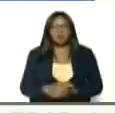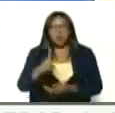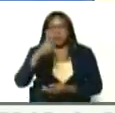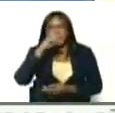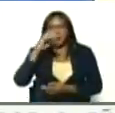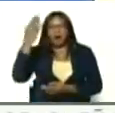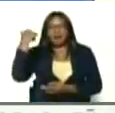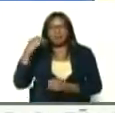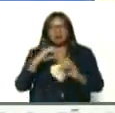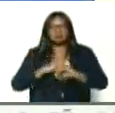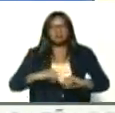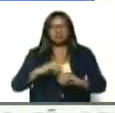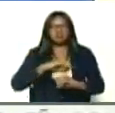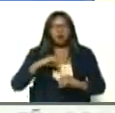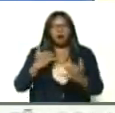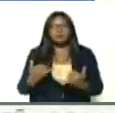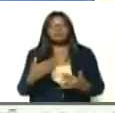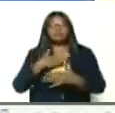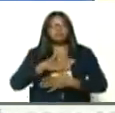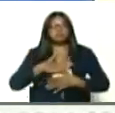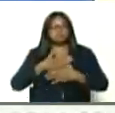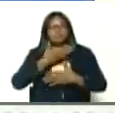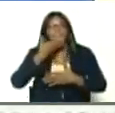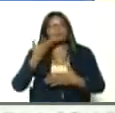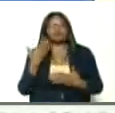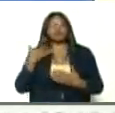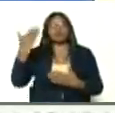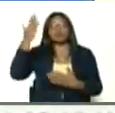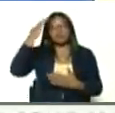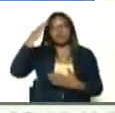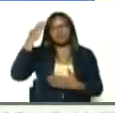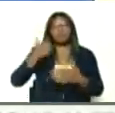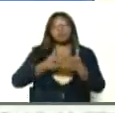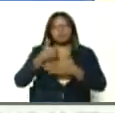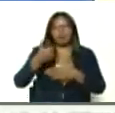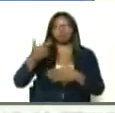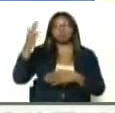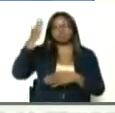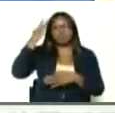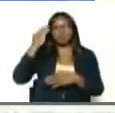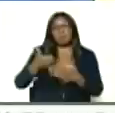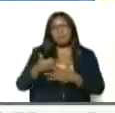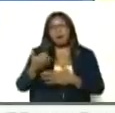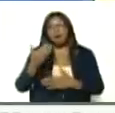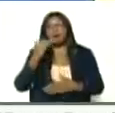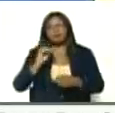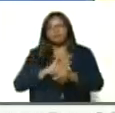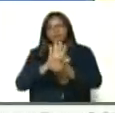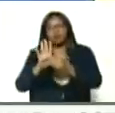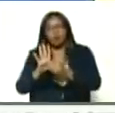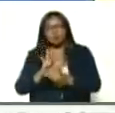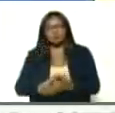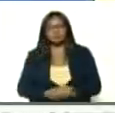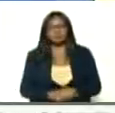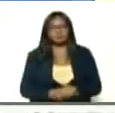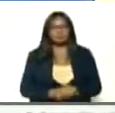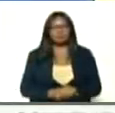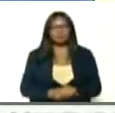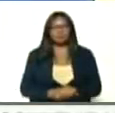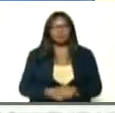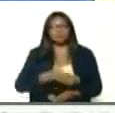hoy estamos en mejores condiciones, mayor conocimiento tenemos de la enfermedad, mejores